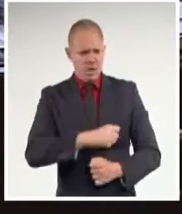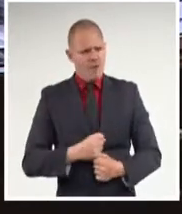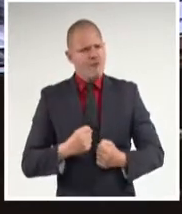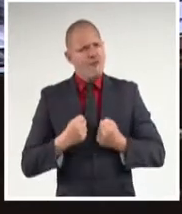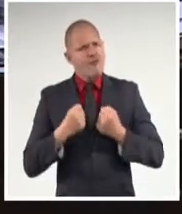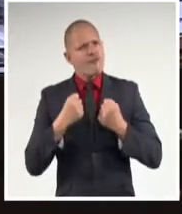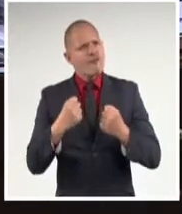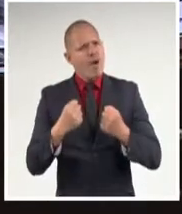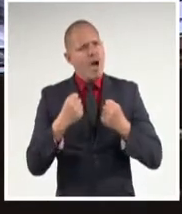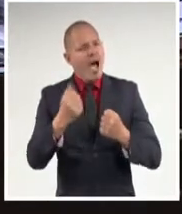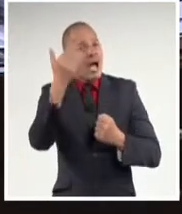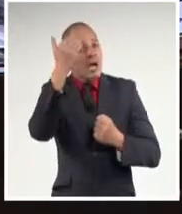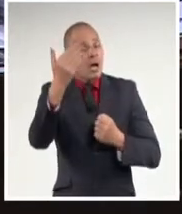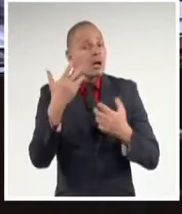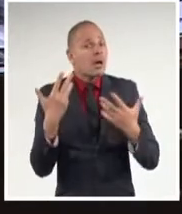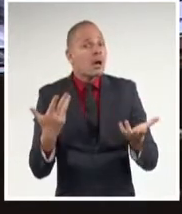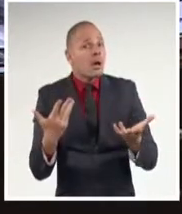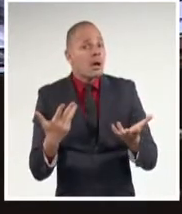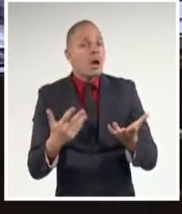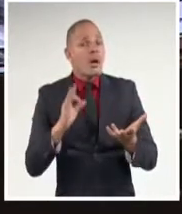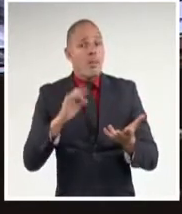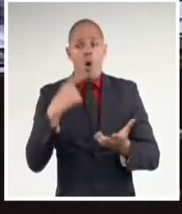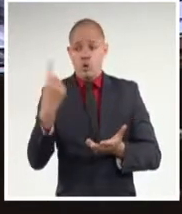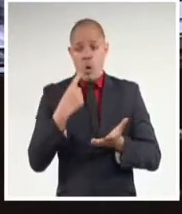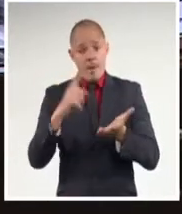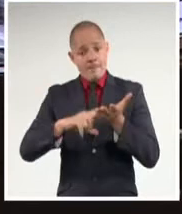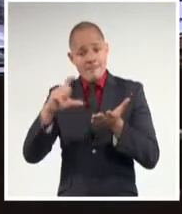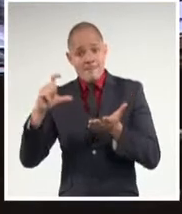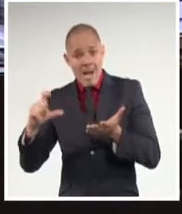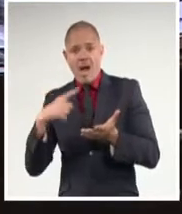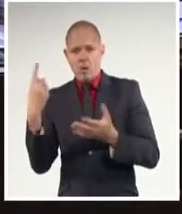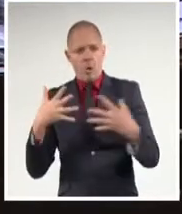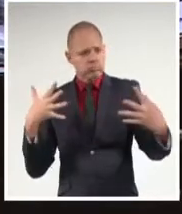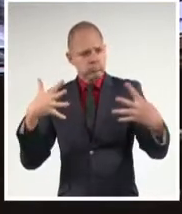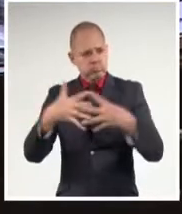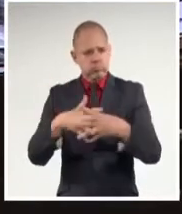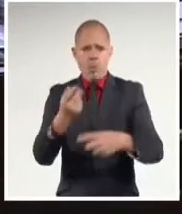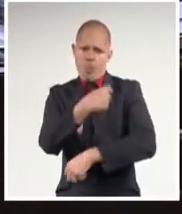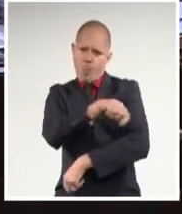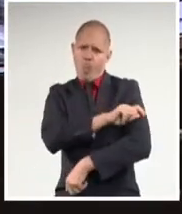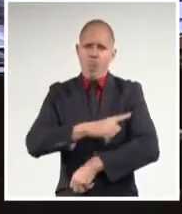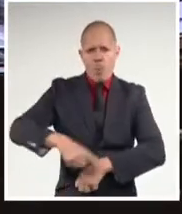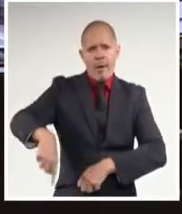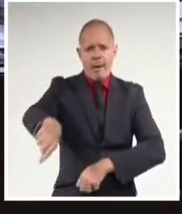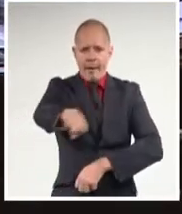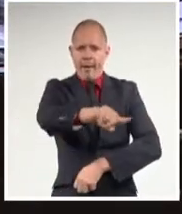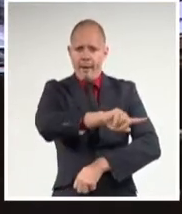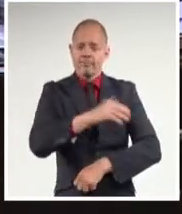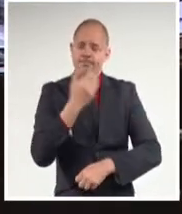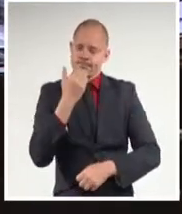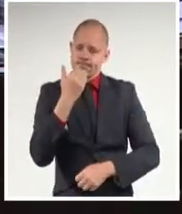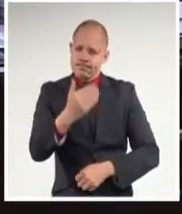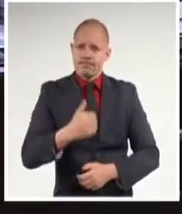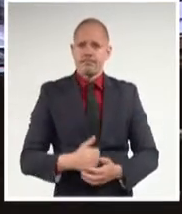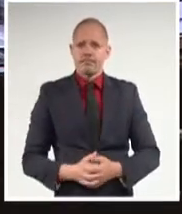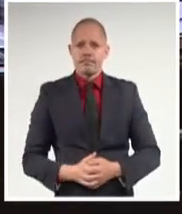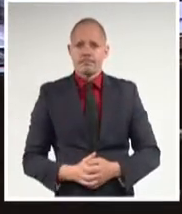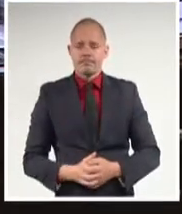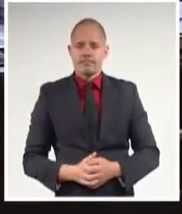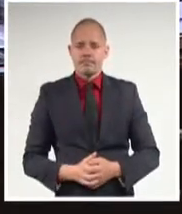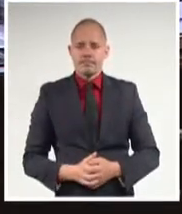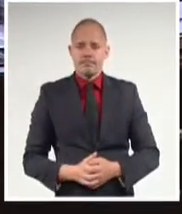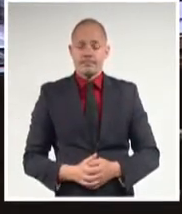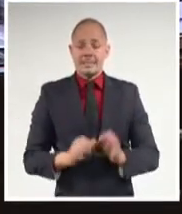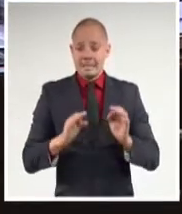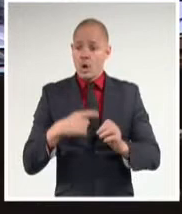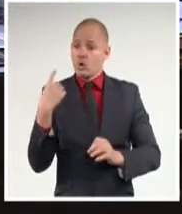mantuvimos, yo diría que fortalecimos la unidad del pueblo cubano en torno al partido y a la revolución. Porque se